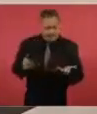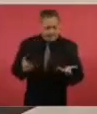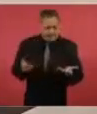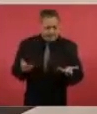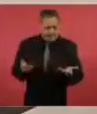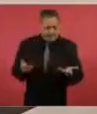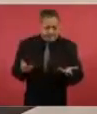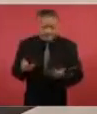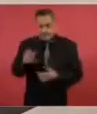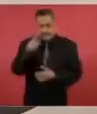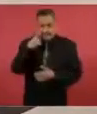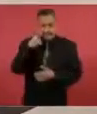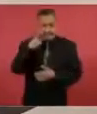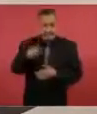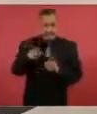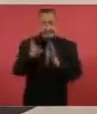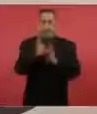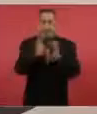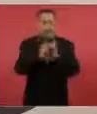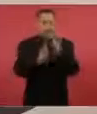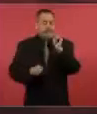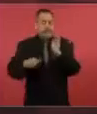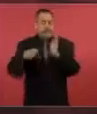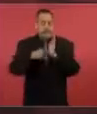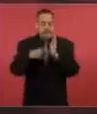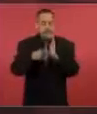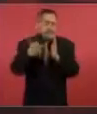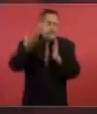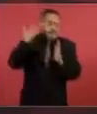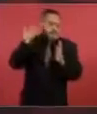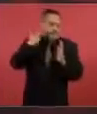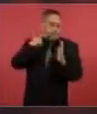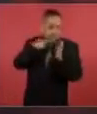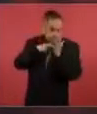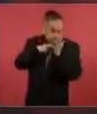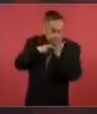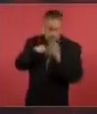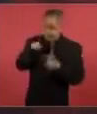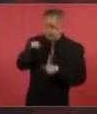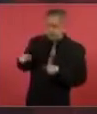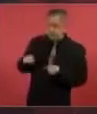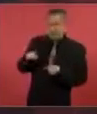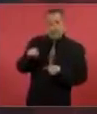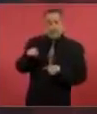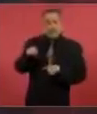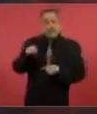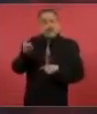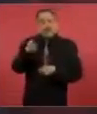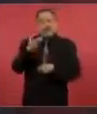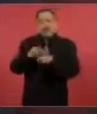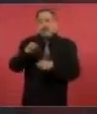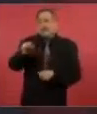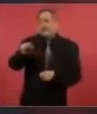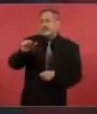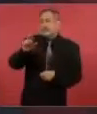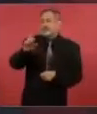impedía que la Secretaría de Marina y la Secretaría de la Defensa